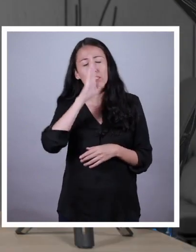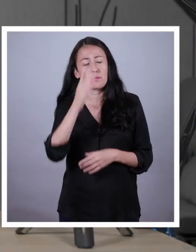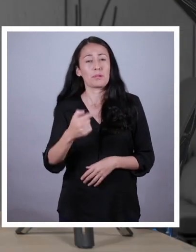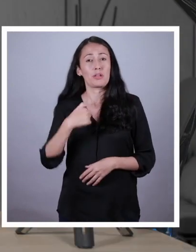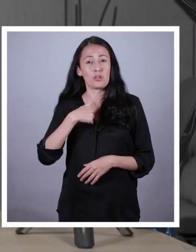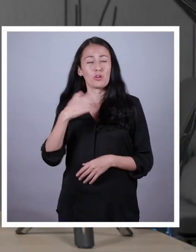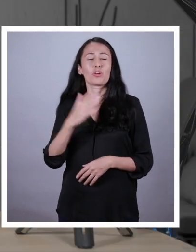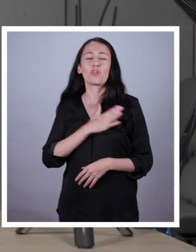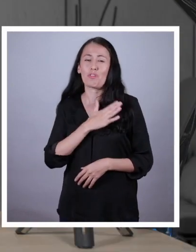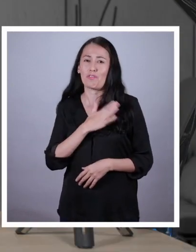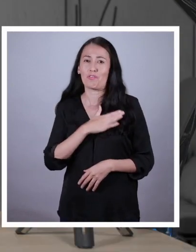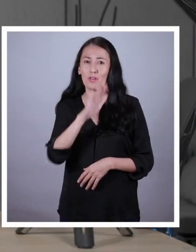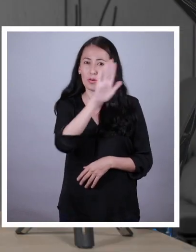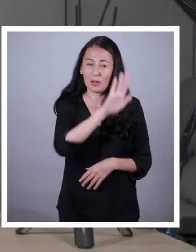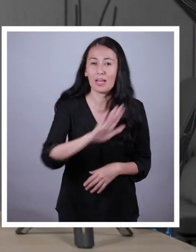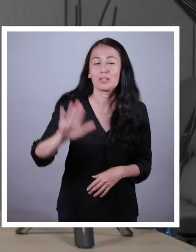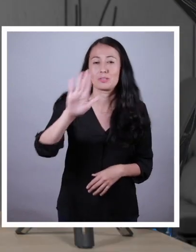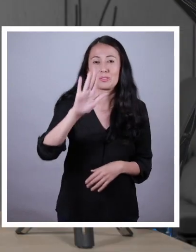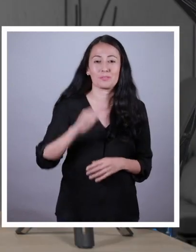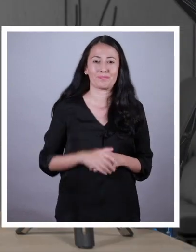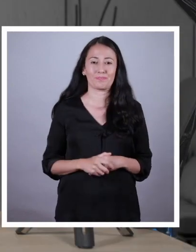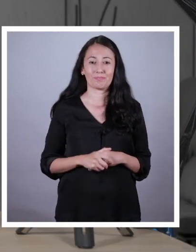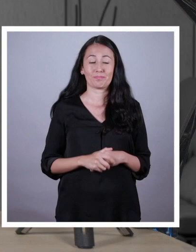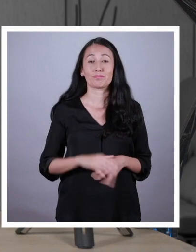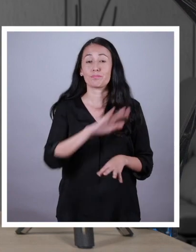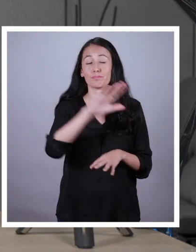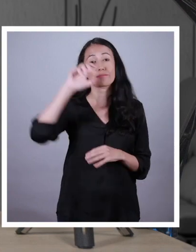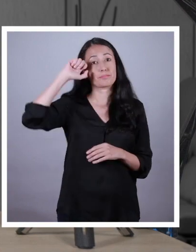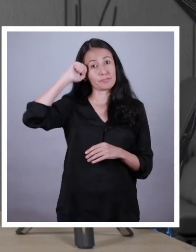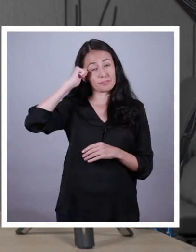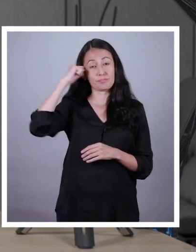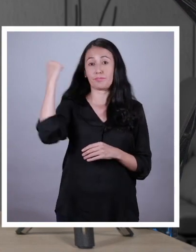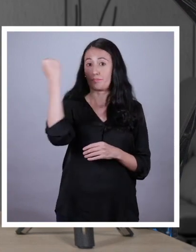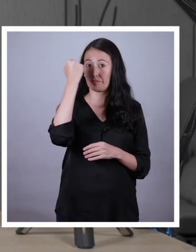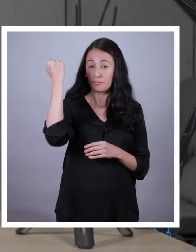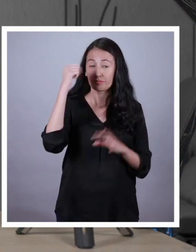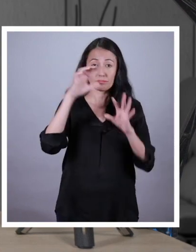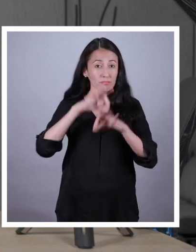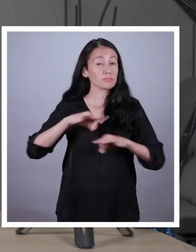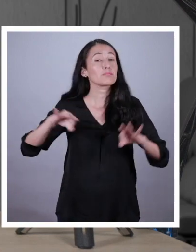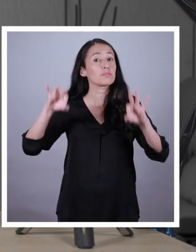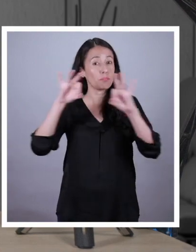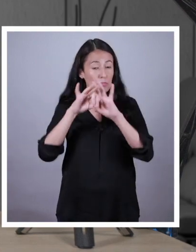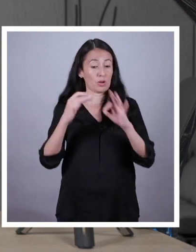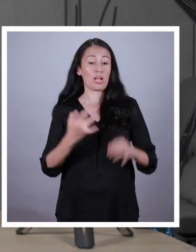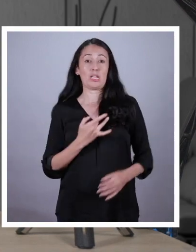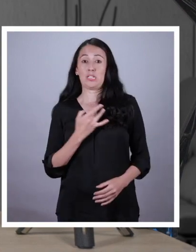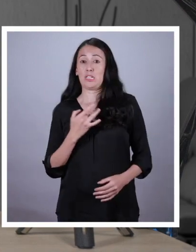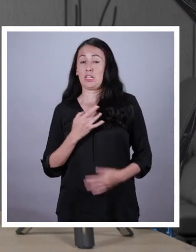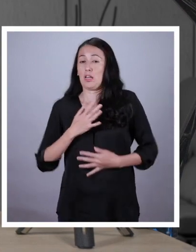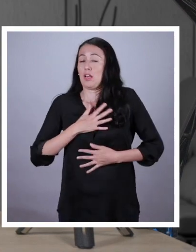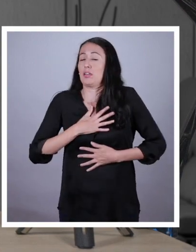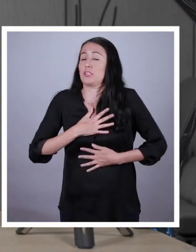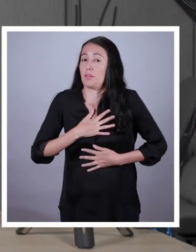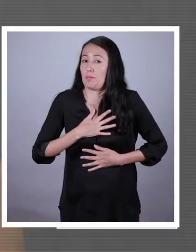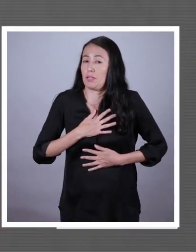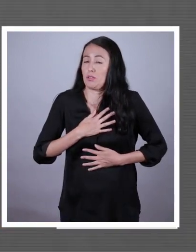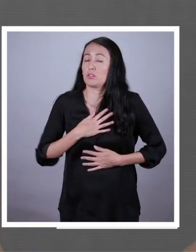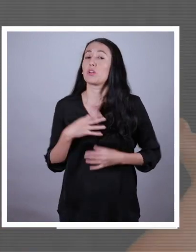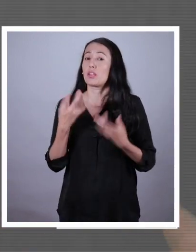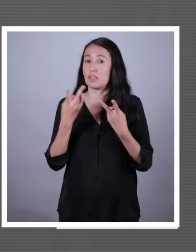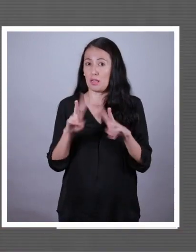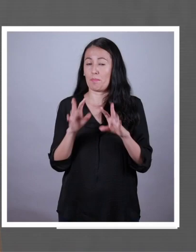y sé que harán lo correcto en todo momento Recuerden que sus derechos son muy valiosos y sus sentimientos también No dejen que nadie los subestime